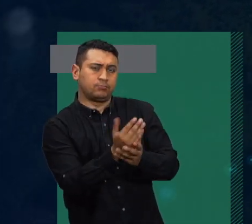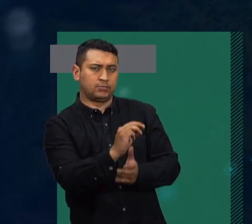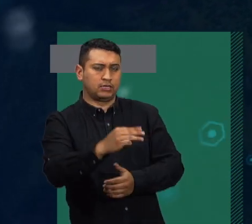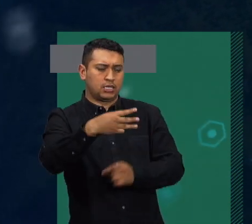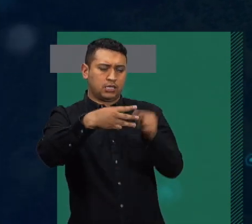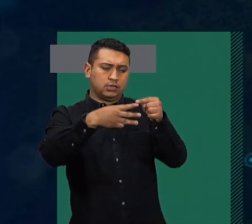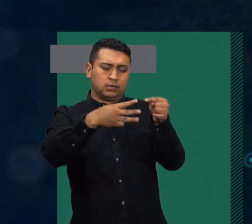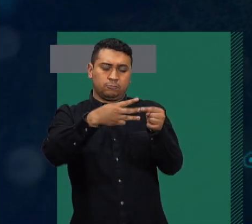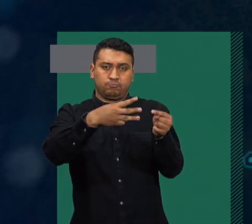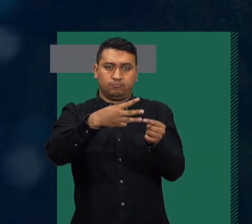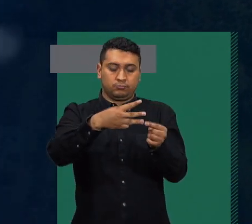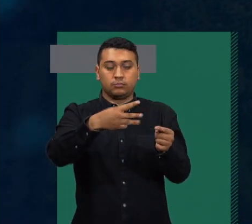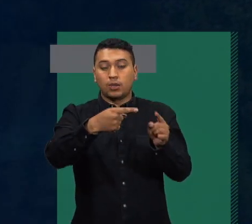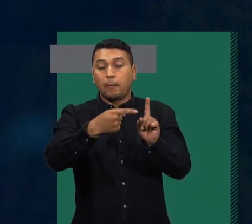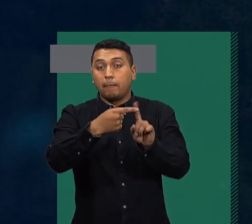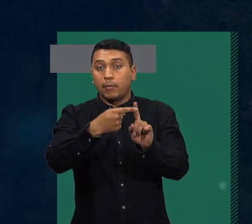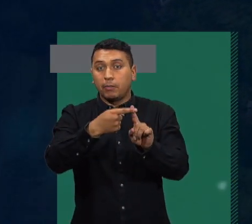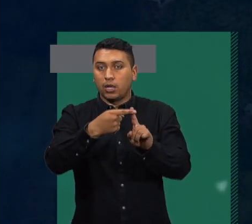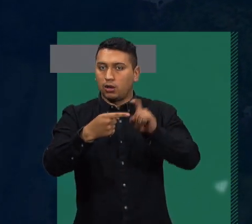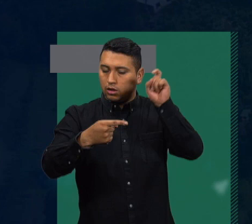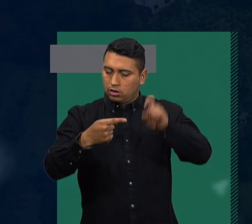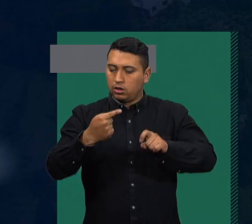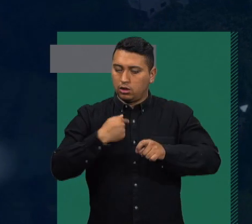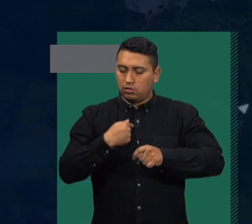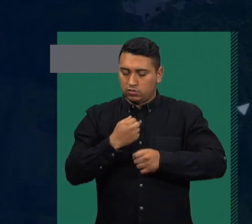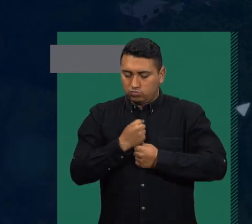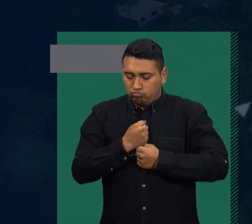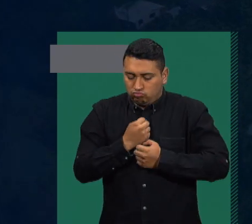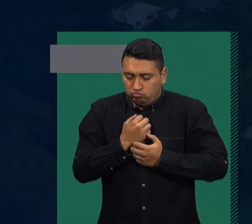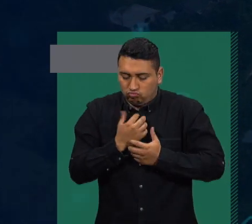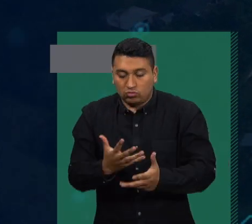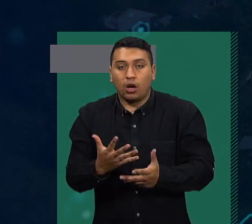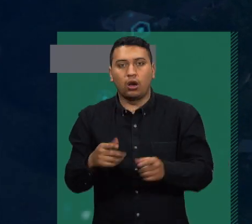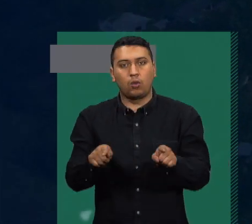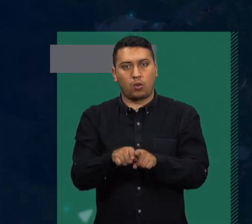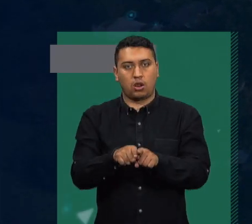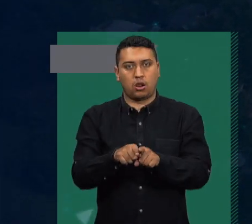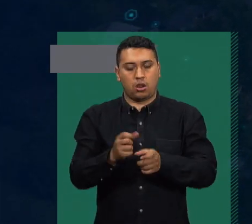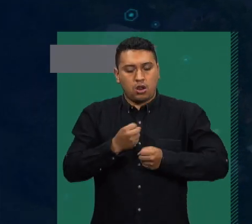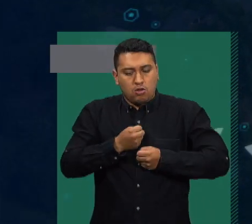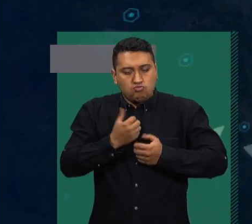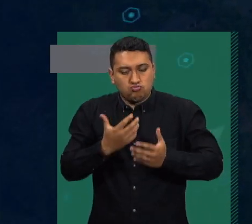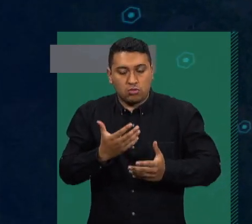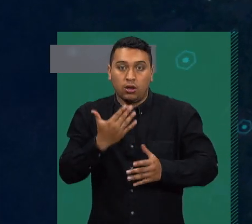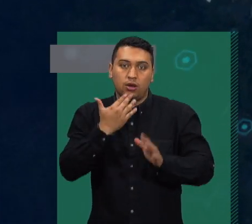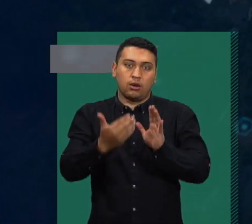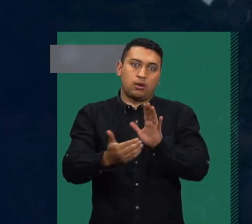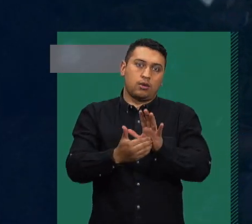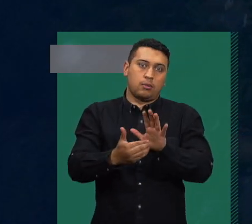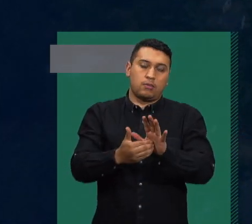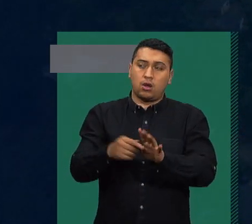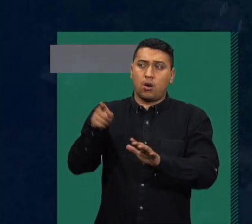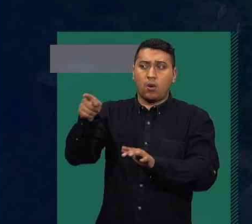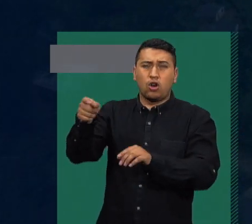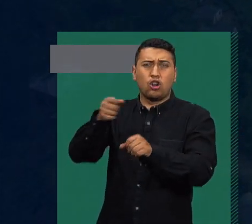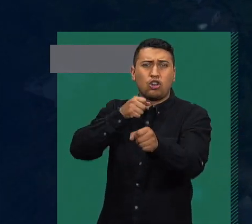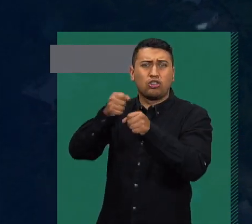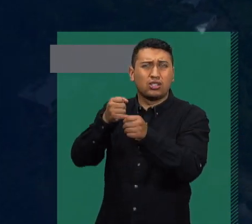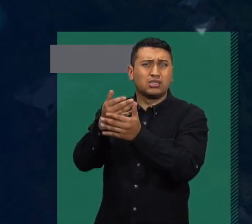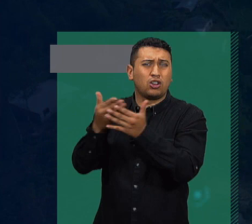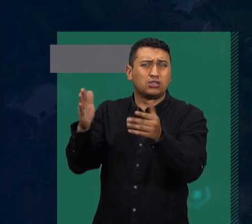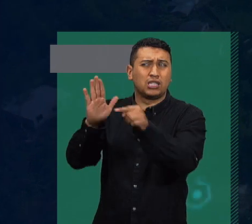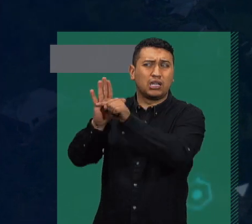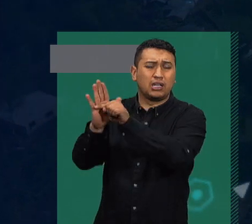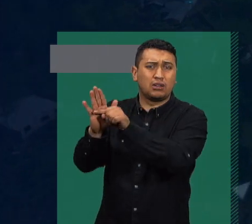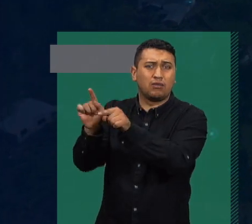Primero, ser honesto con uno mismo y saber qué puede soportar y qué no puede soportar. Y si uno no puede soportar las noticias y todo, no verlas. Si uno no puede